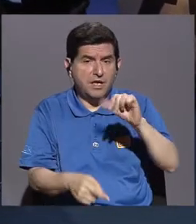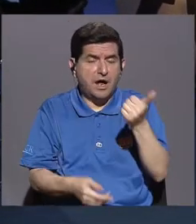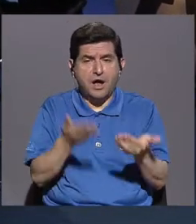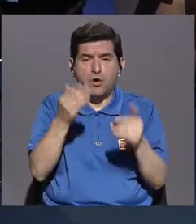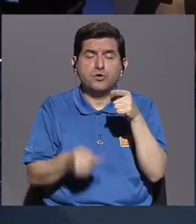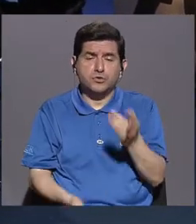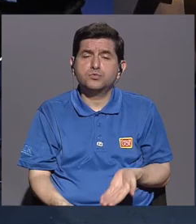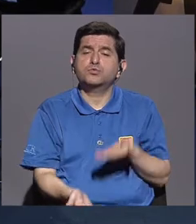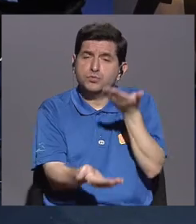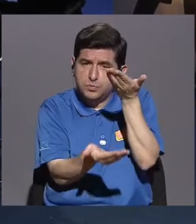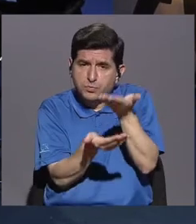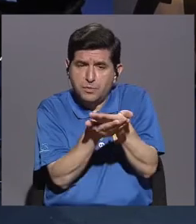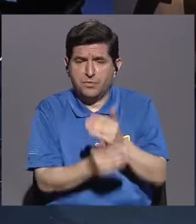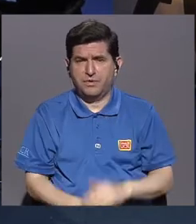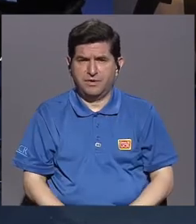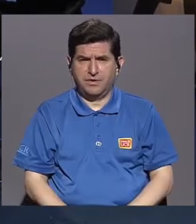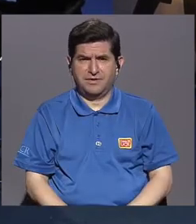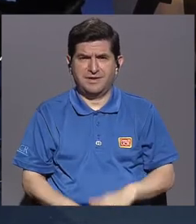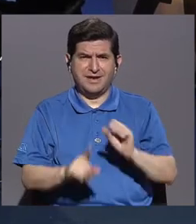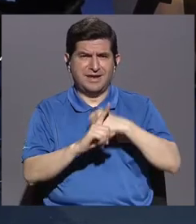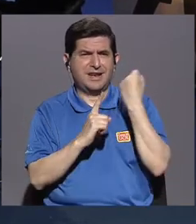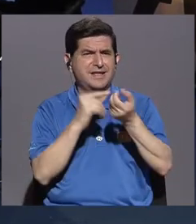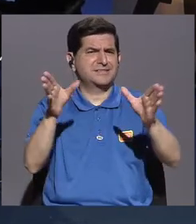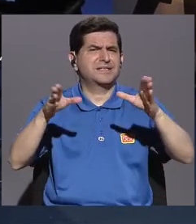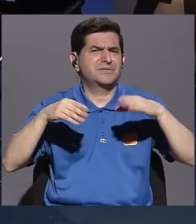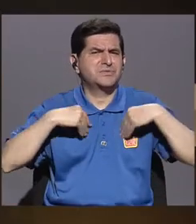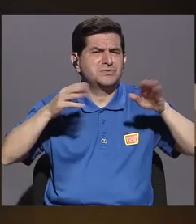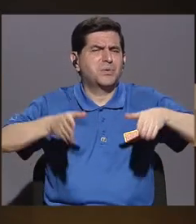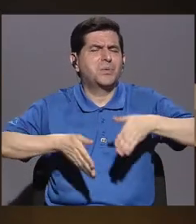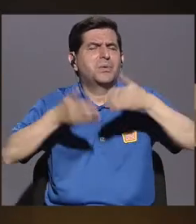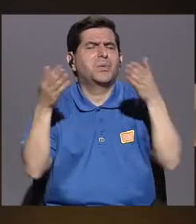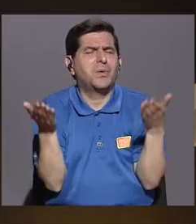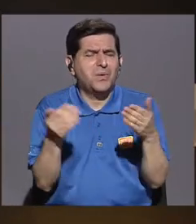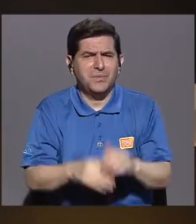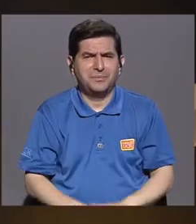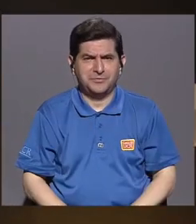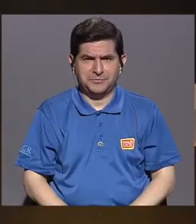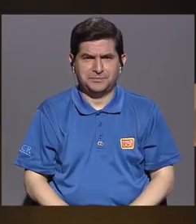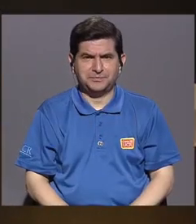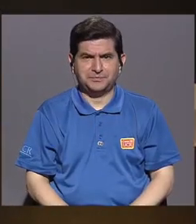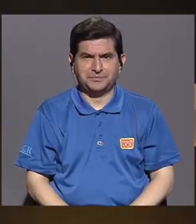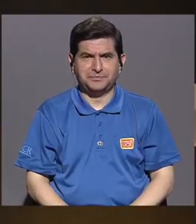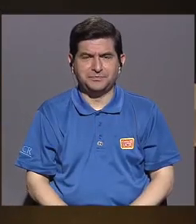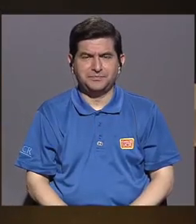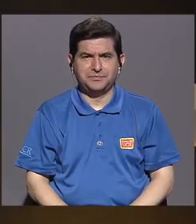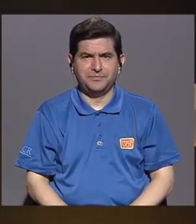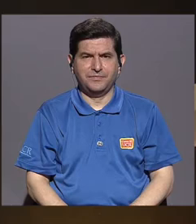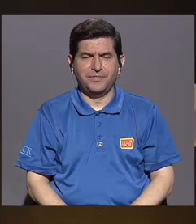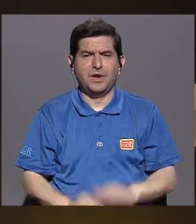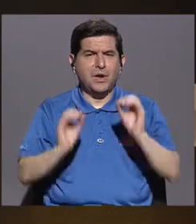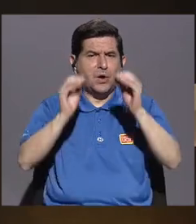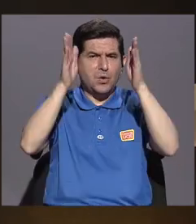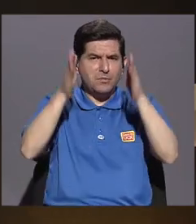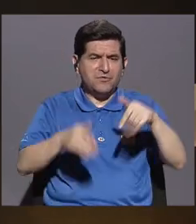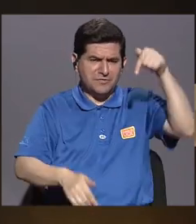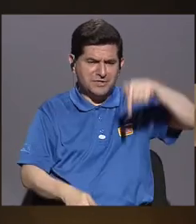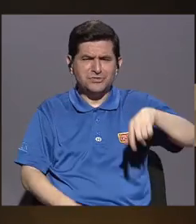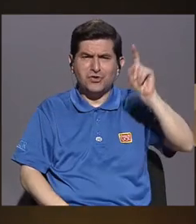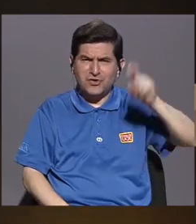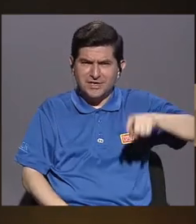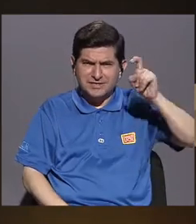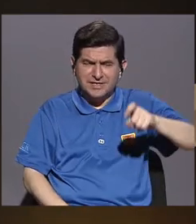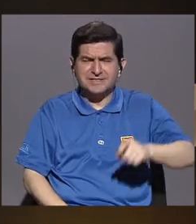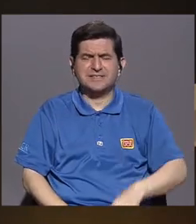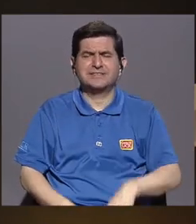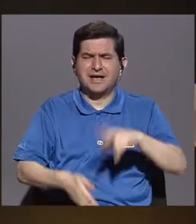les has ofrecido. ¿Cómo ha sido la recepción? ¿Cómo ves que dimensionan nuestros educadores la necesidad de